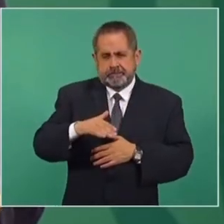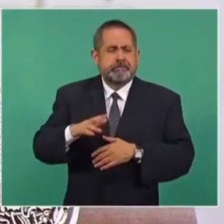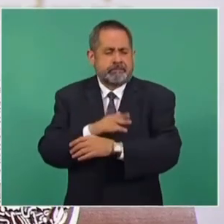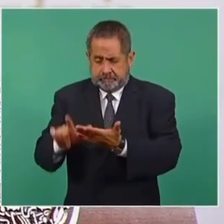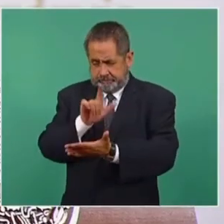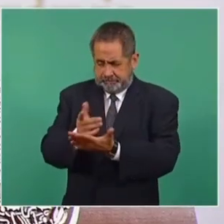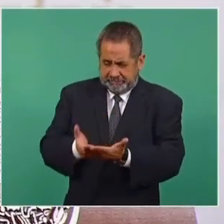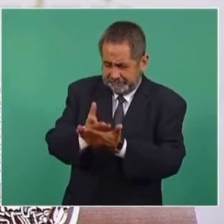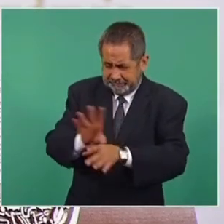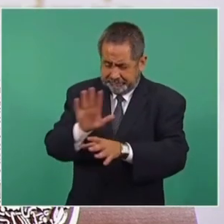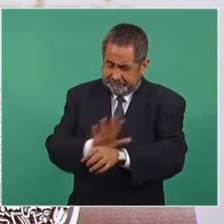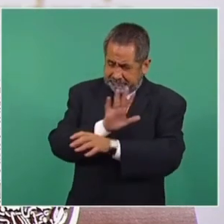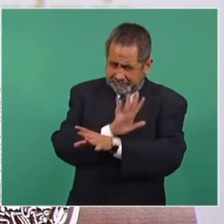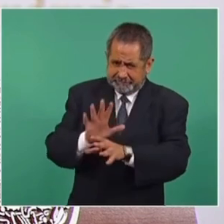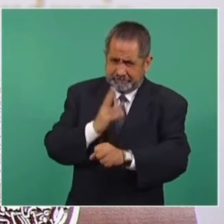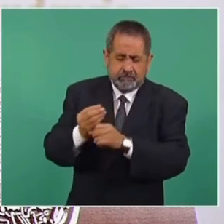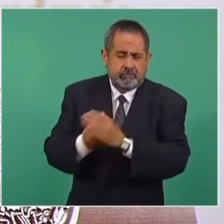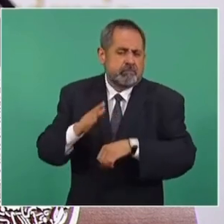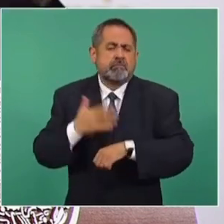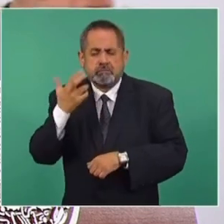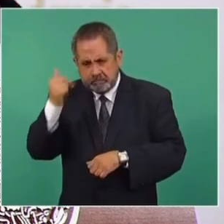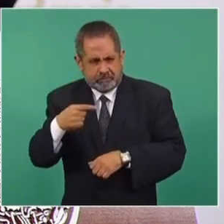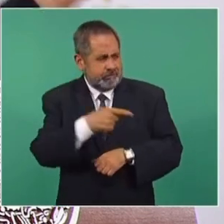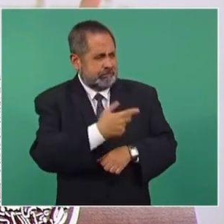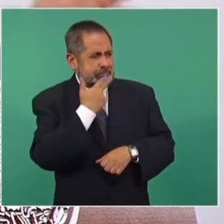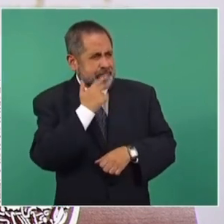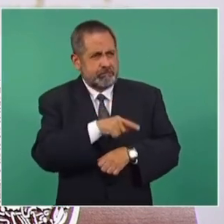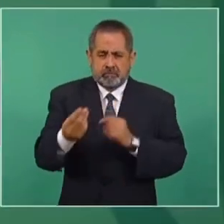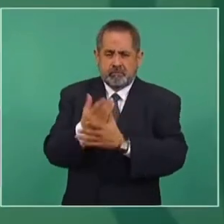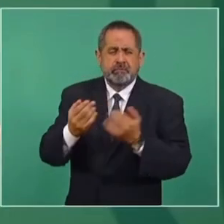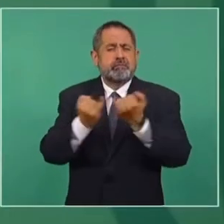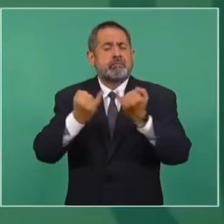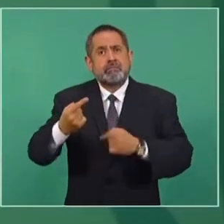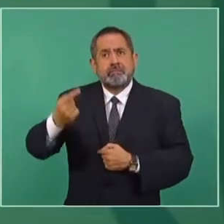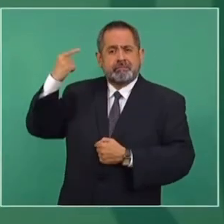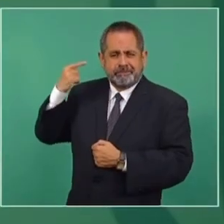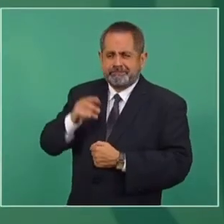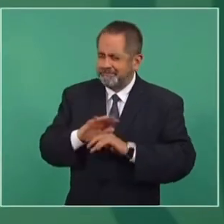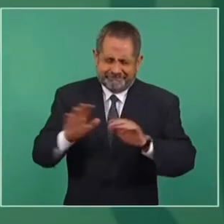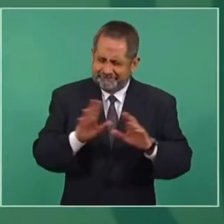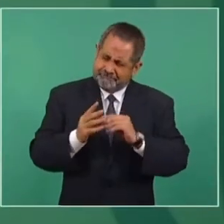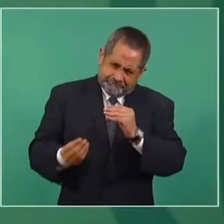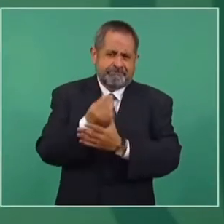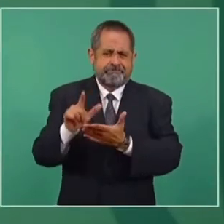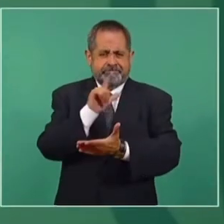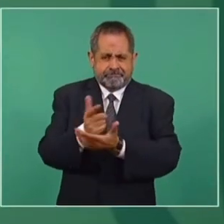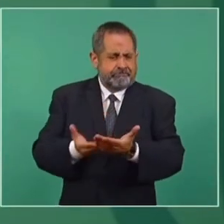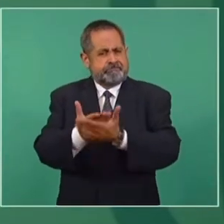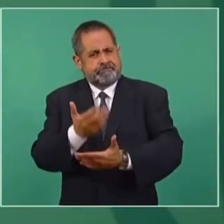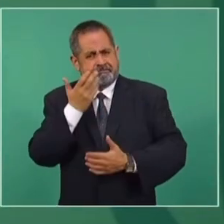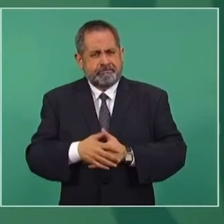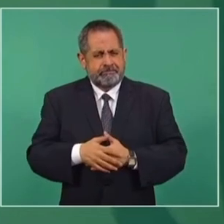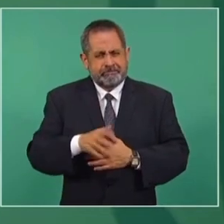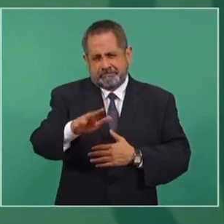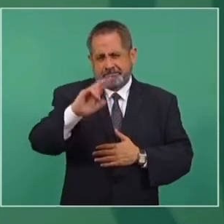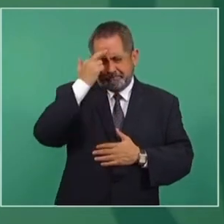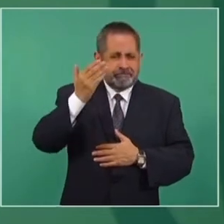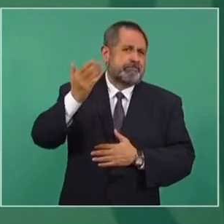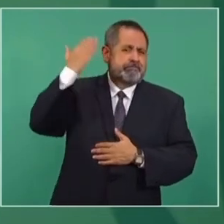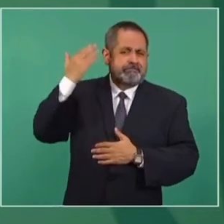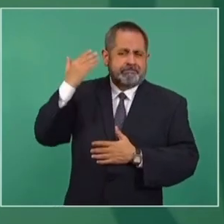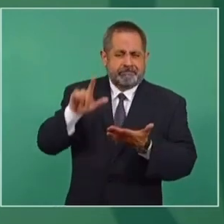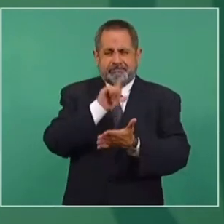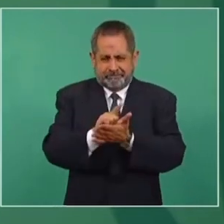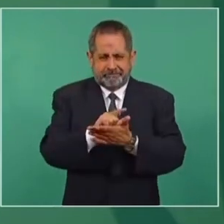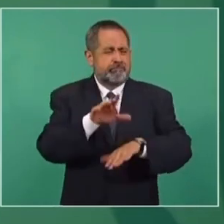de la reforma eléctrica, que sea distinto a como lo hacían antes. ¿Cómo aprobaron la pasada